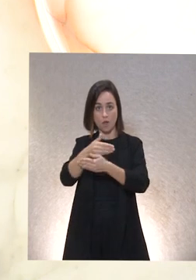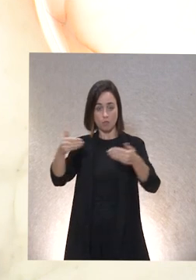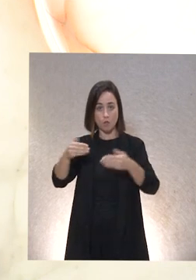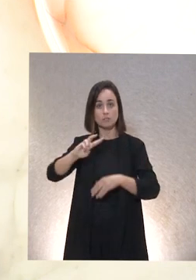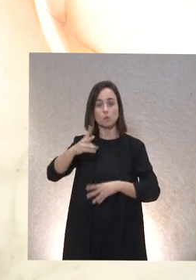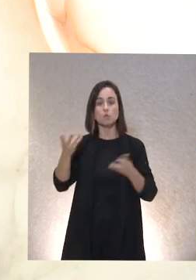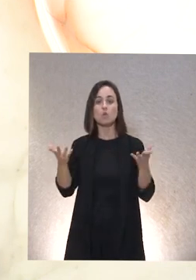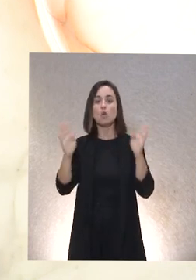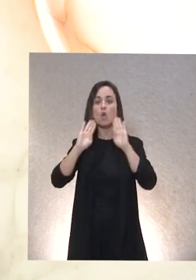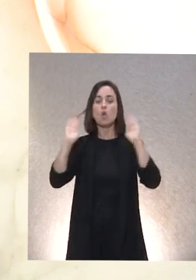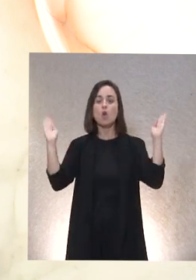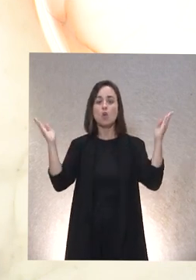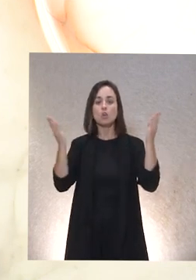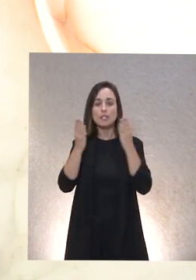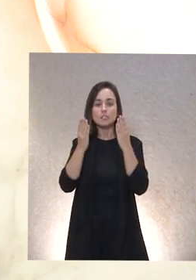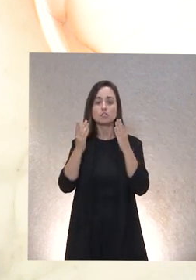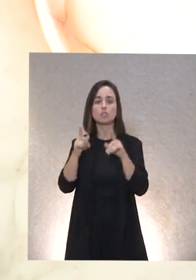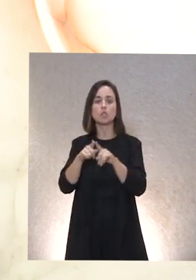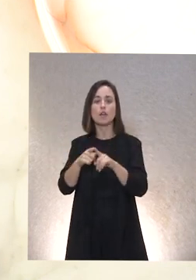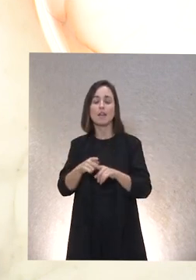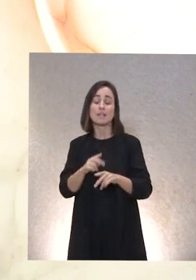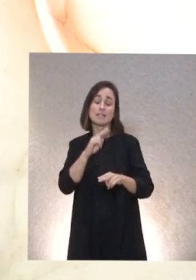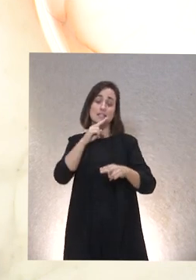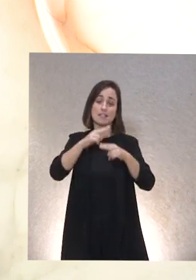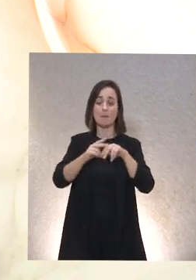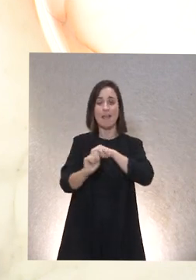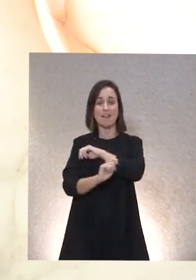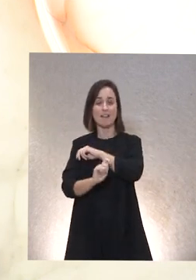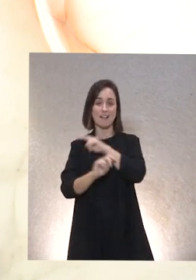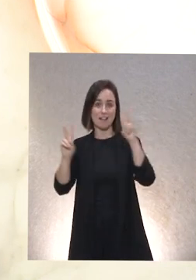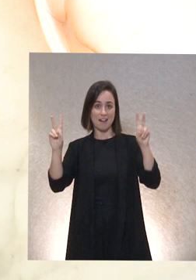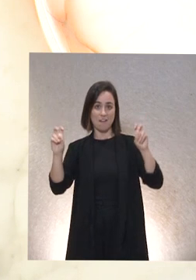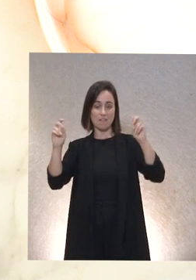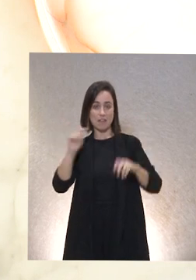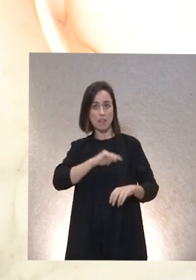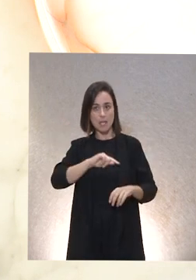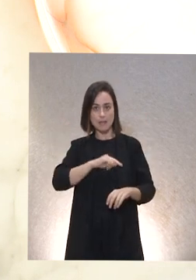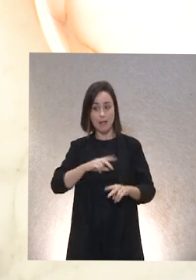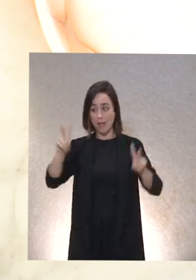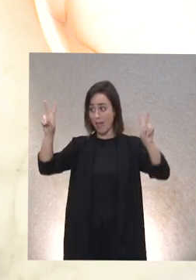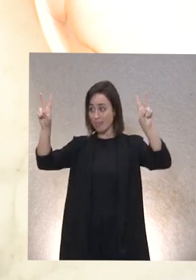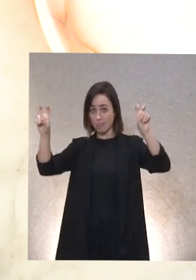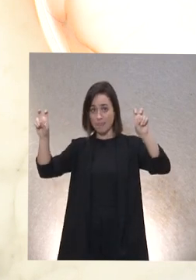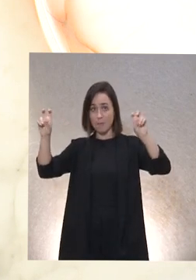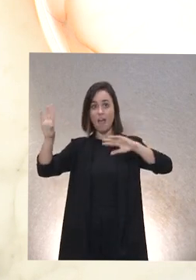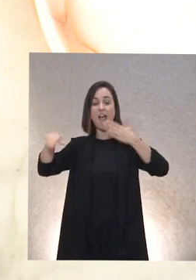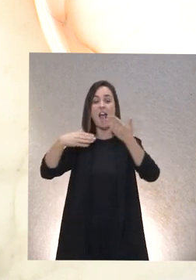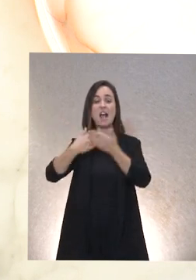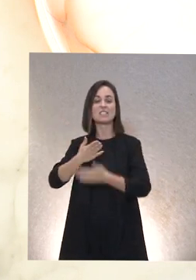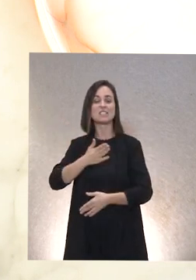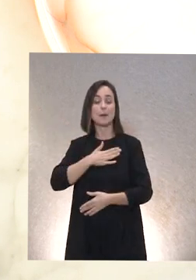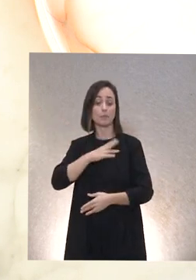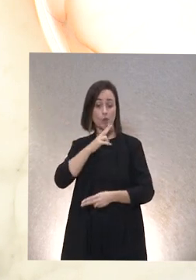de ética en clave de ética la verdad que es un acierto tanto la temática como el propio nombre del